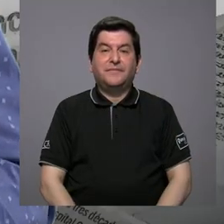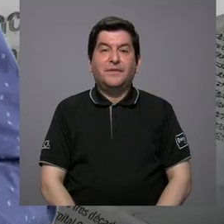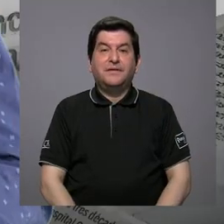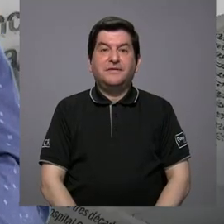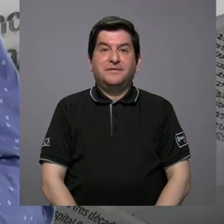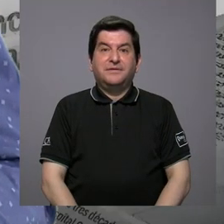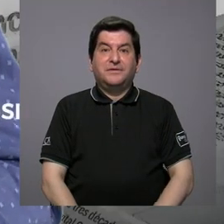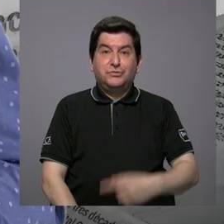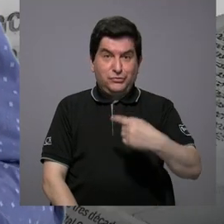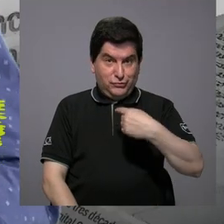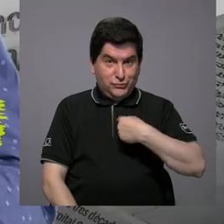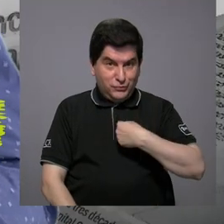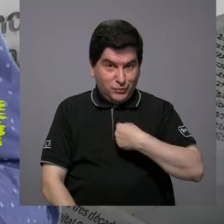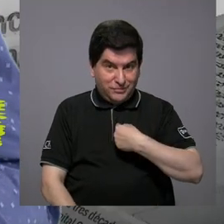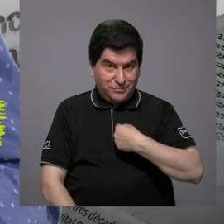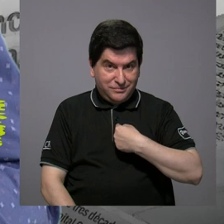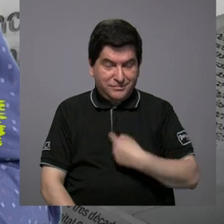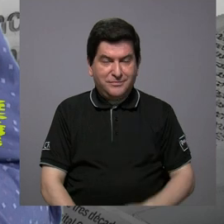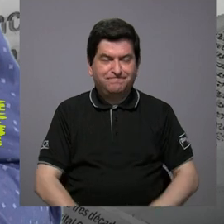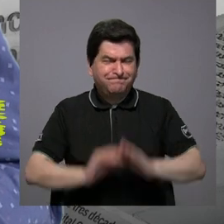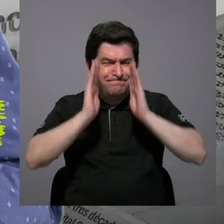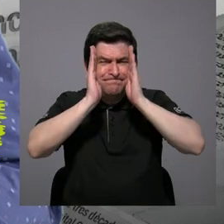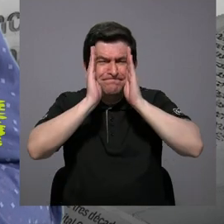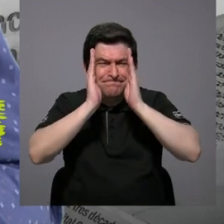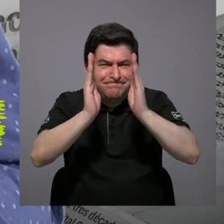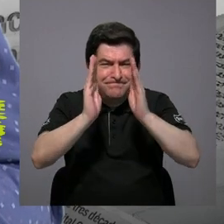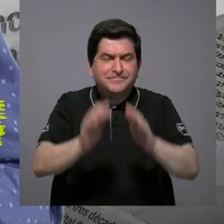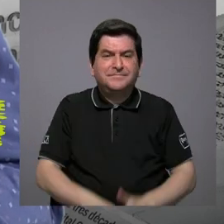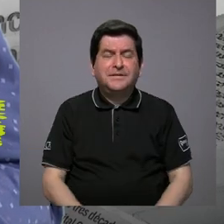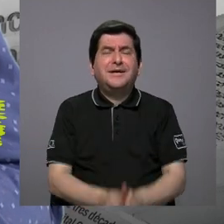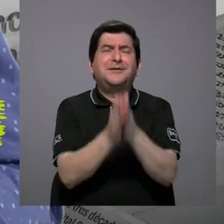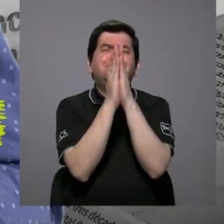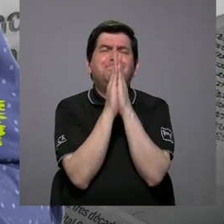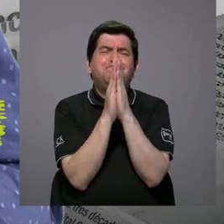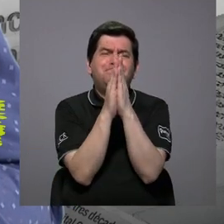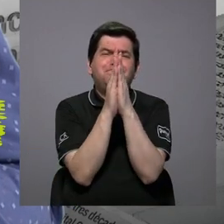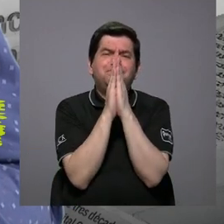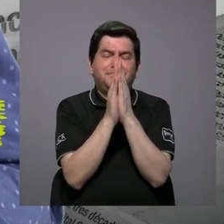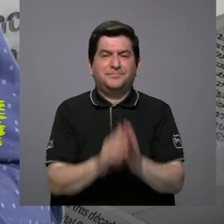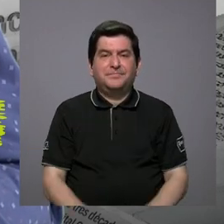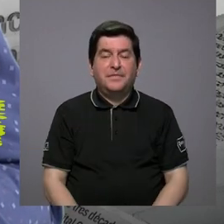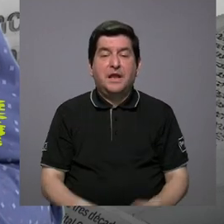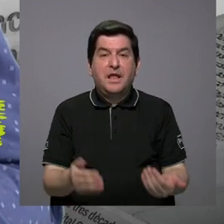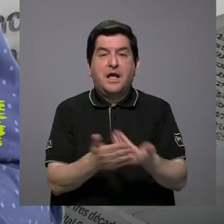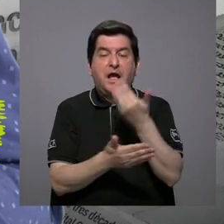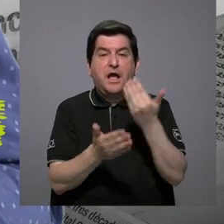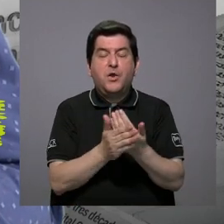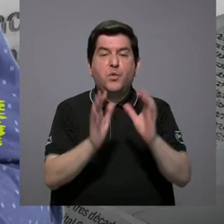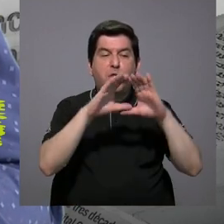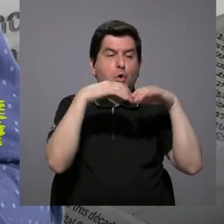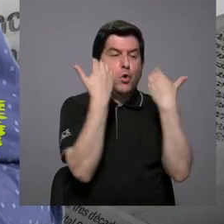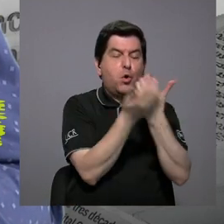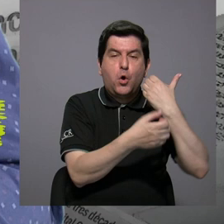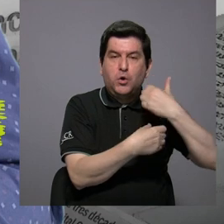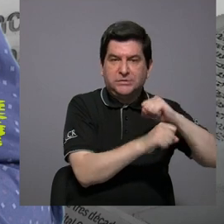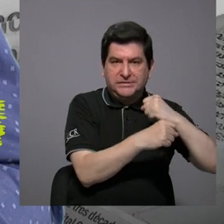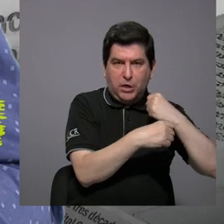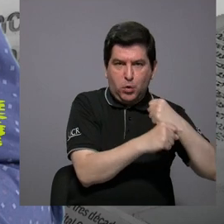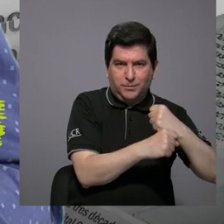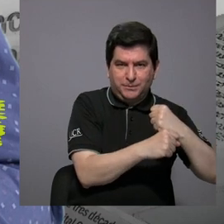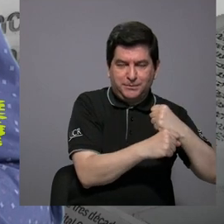voy a dedicarme a irle a implorar a los nuevos consejos municipales